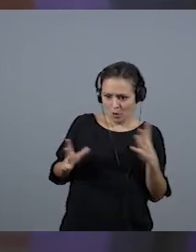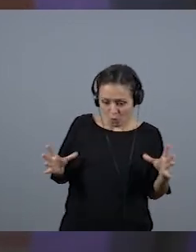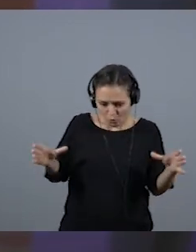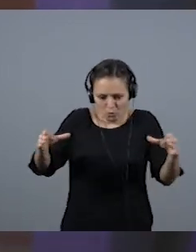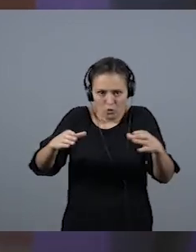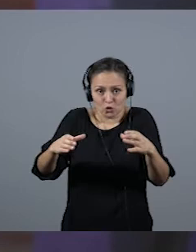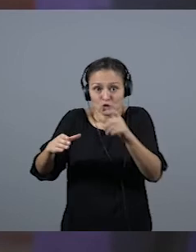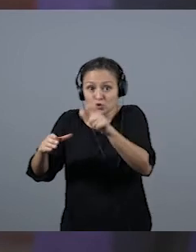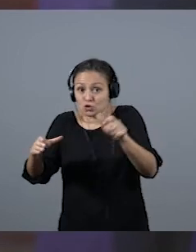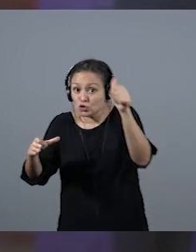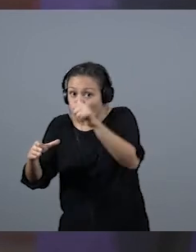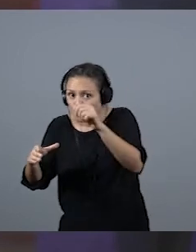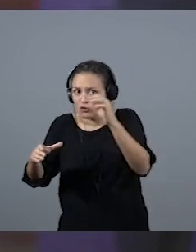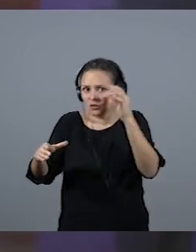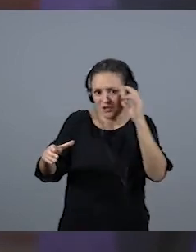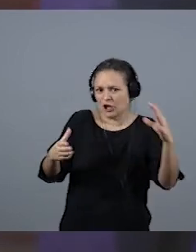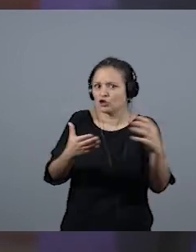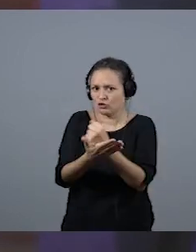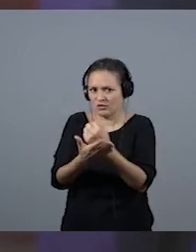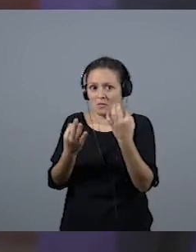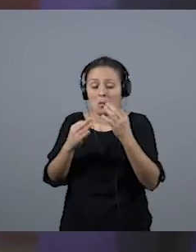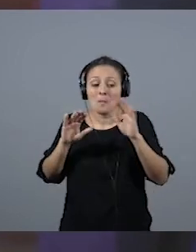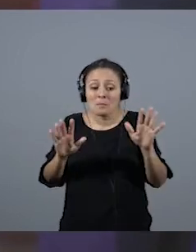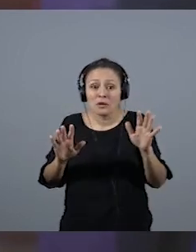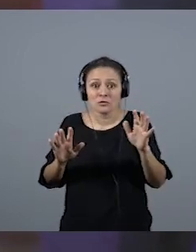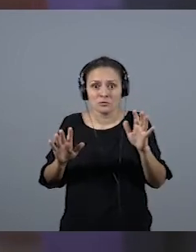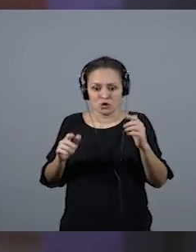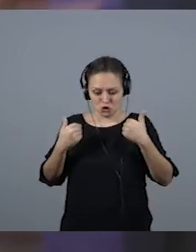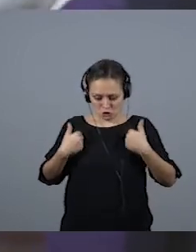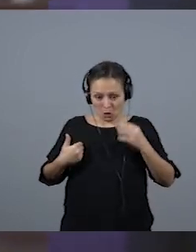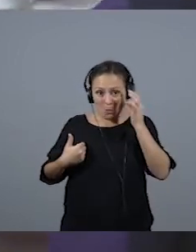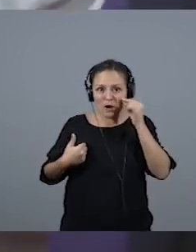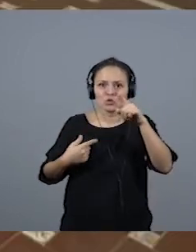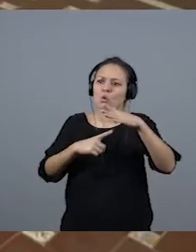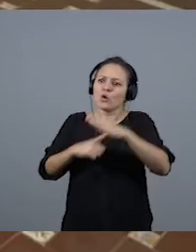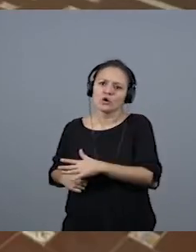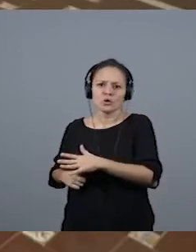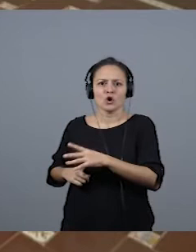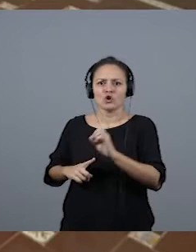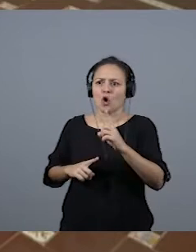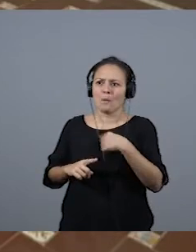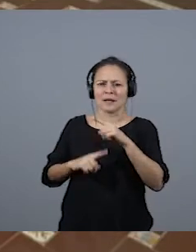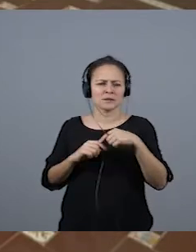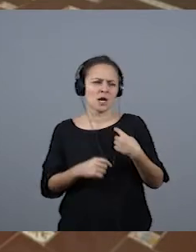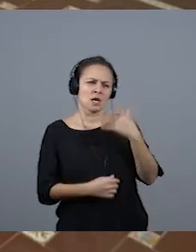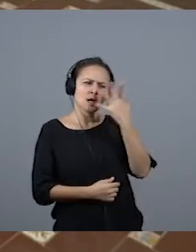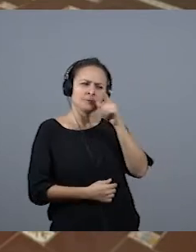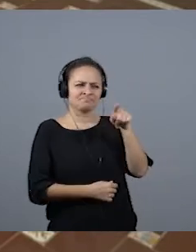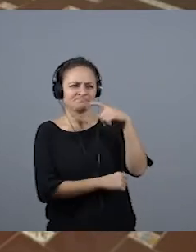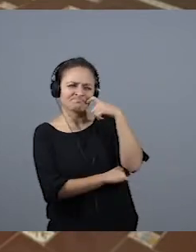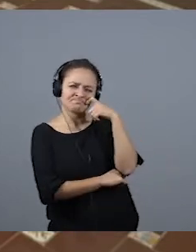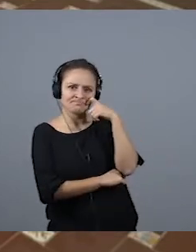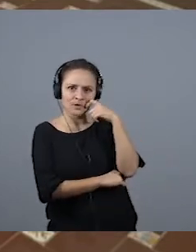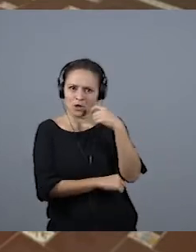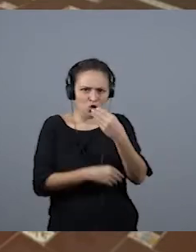y todas. Pero, señores, por el hecho de ser mujer, usted no me relegue, no me cuestione, como redactora de deportes,